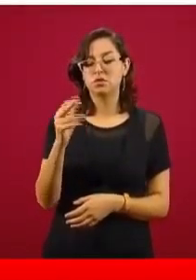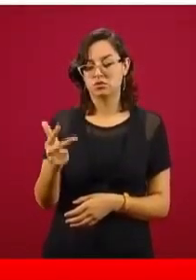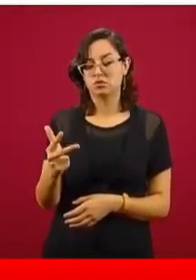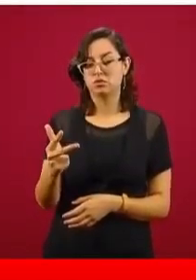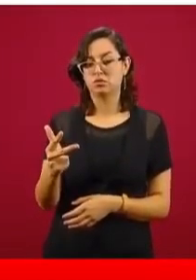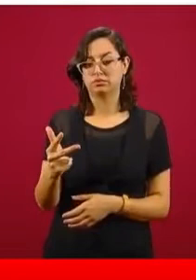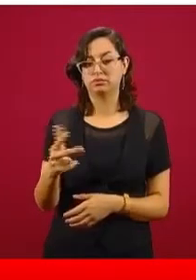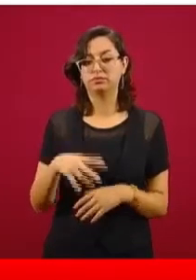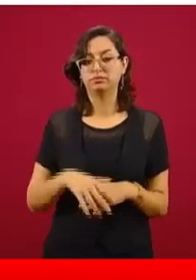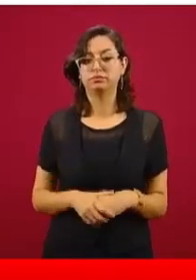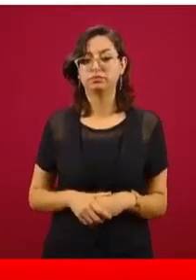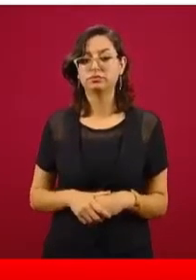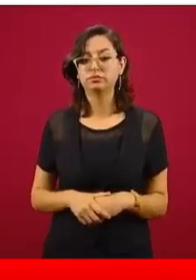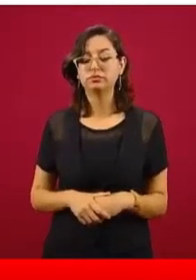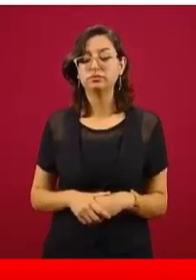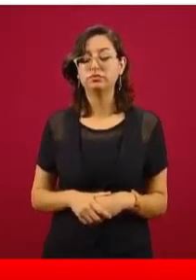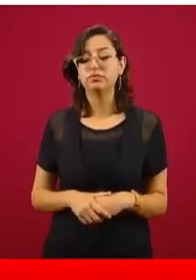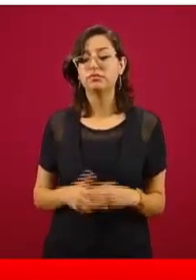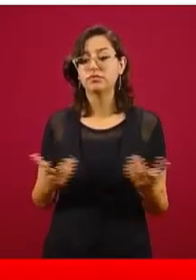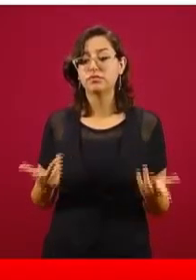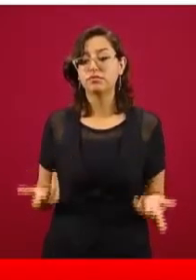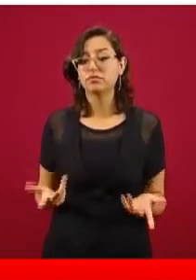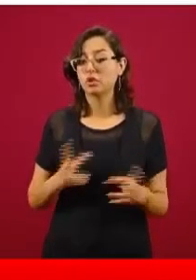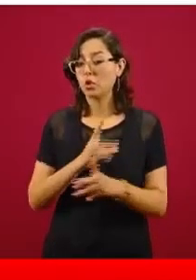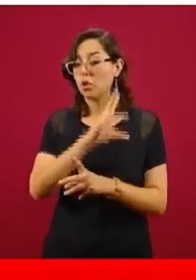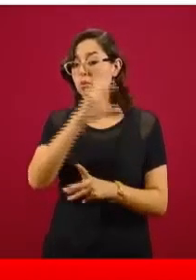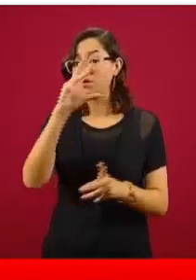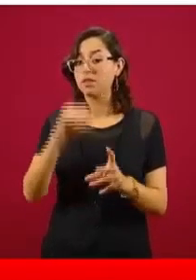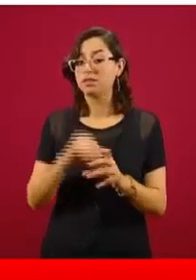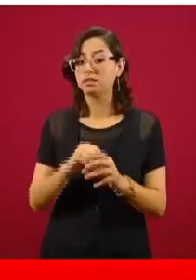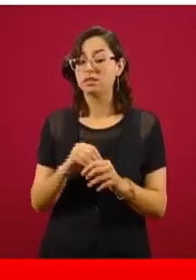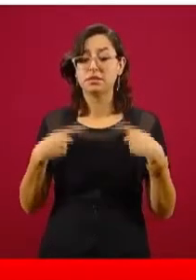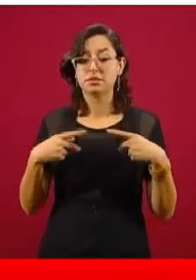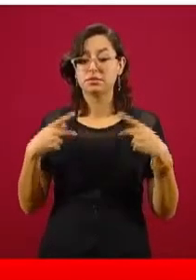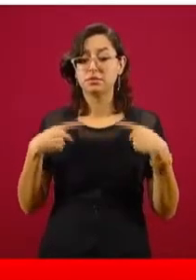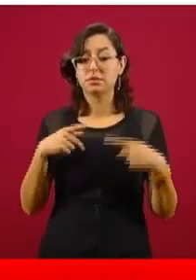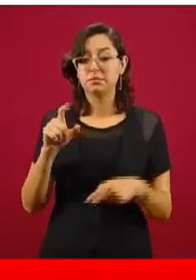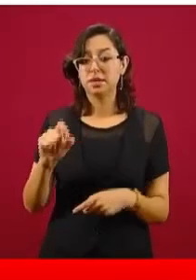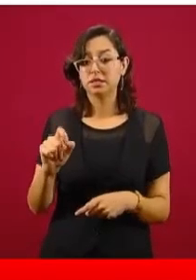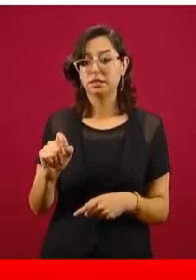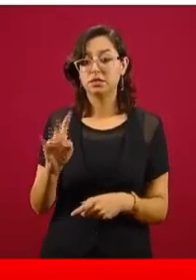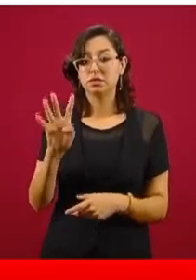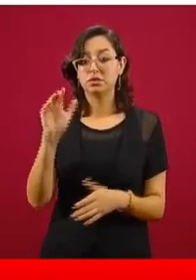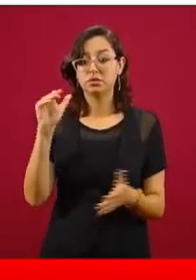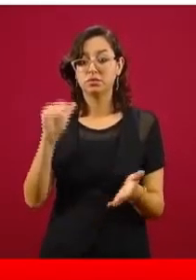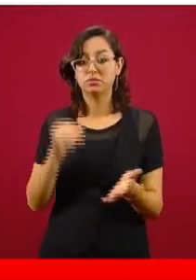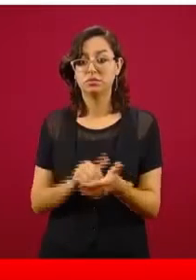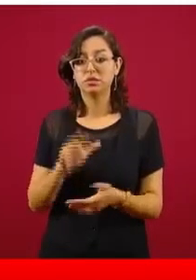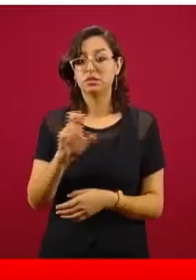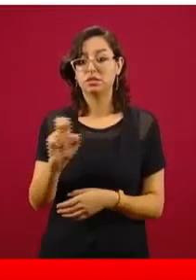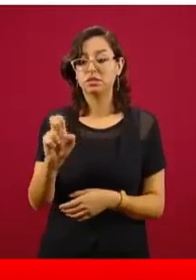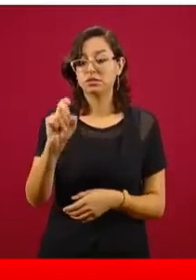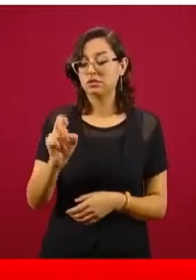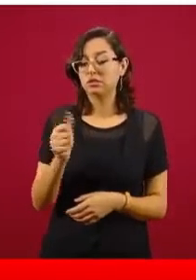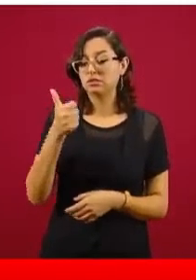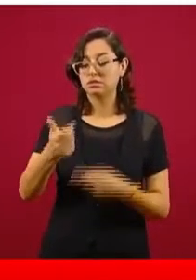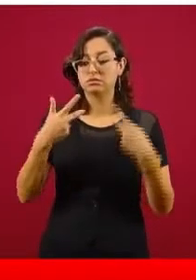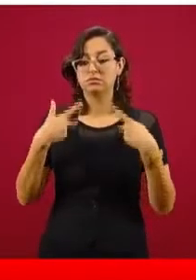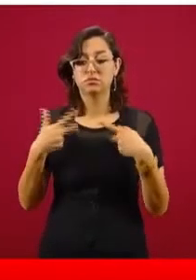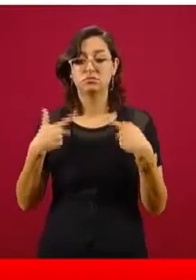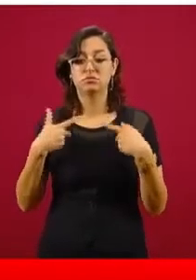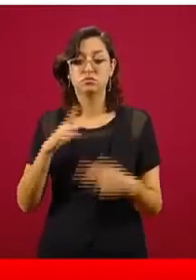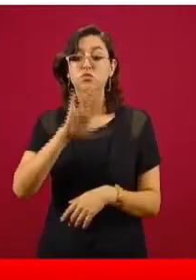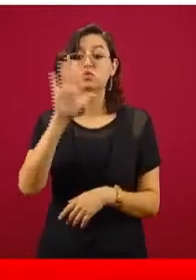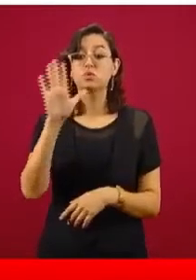El total en el estado, según reportan las autoridades norteamericanas, son 24 mil 536, para que tengamos un punto de